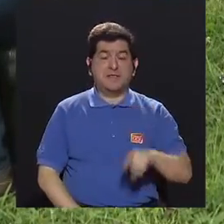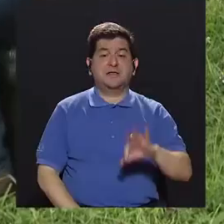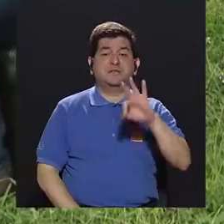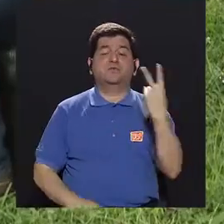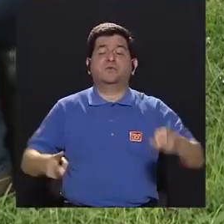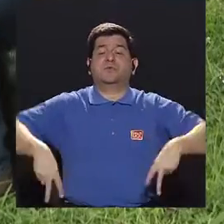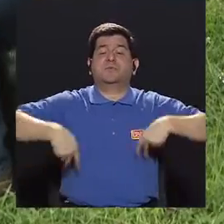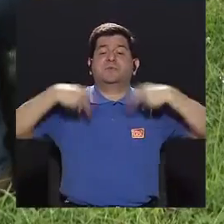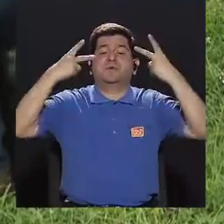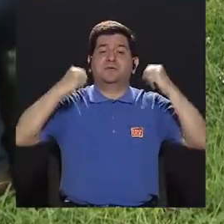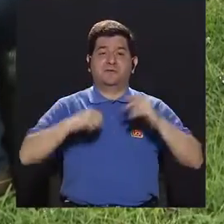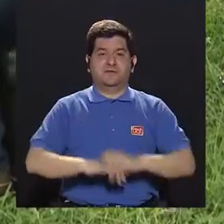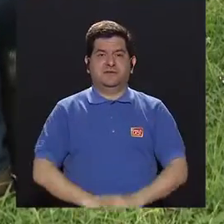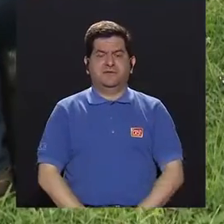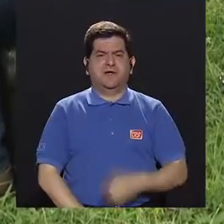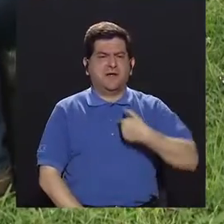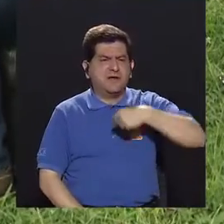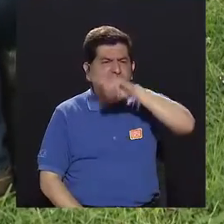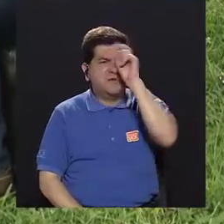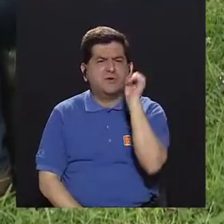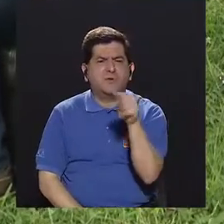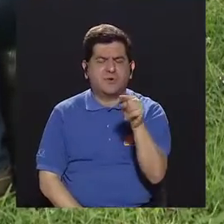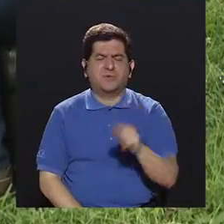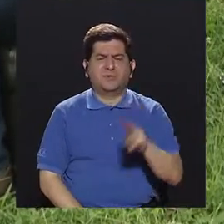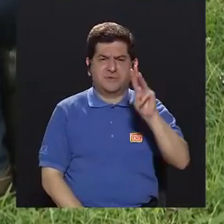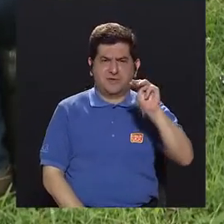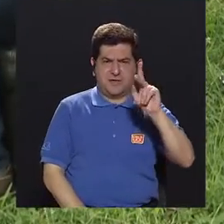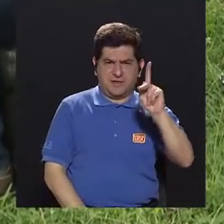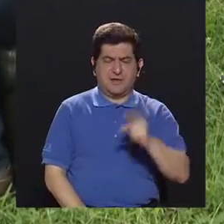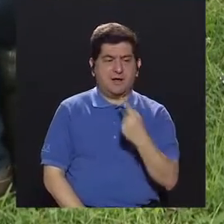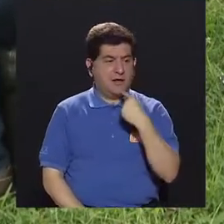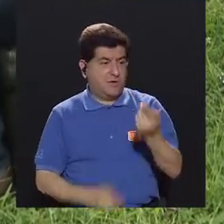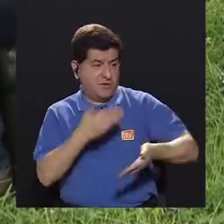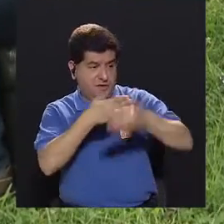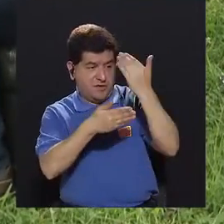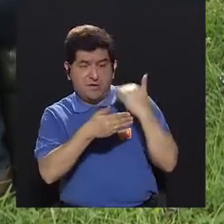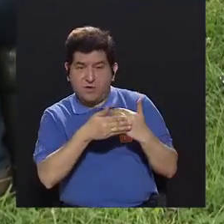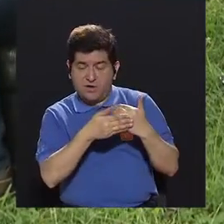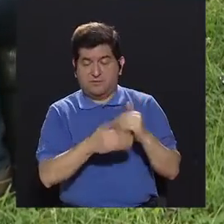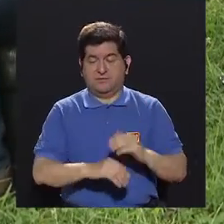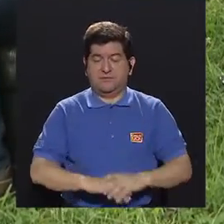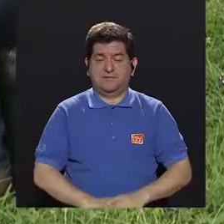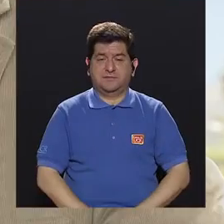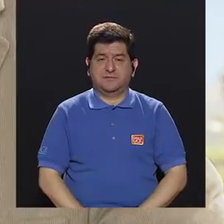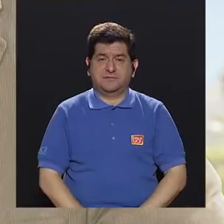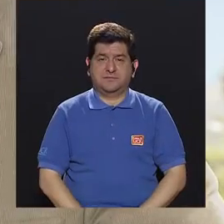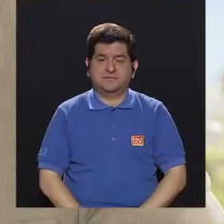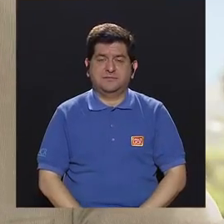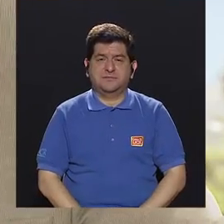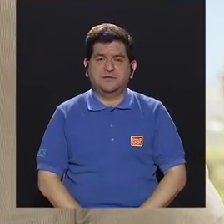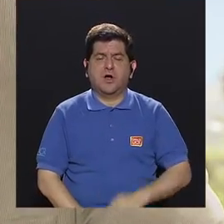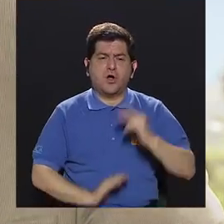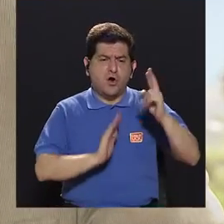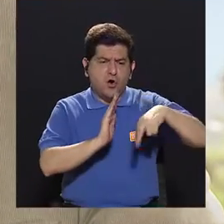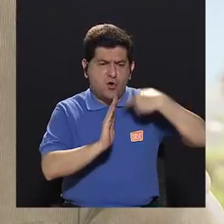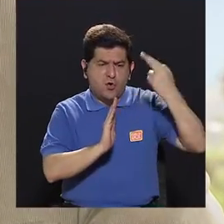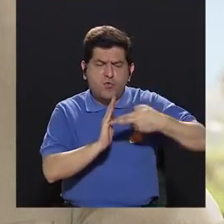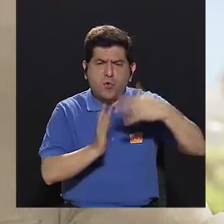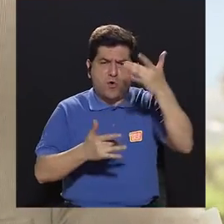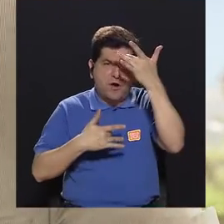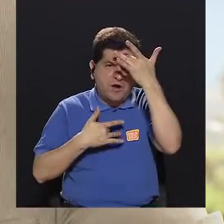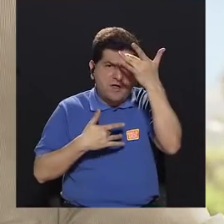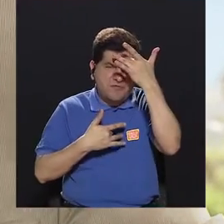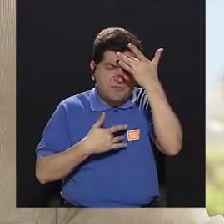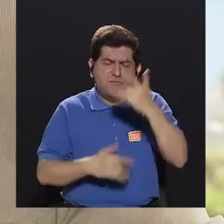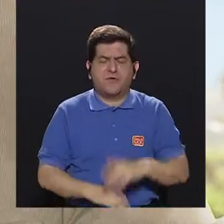vida. Sí, Mirna, y yo quería preguntarle dentro de este contexto que Carla nos introduce, ¿cuál es el rol de las